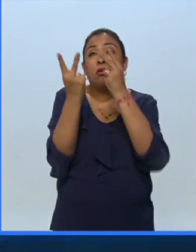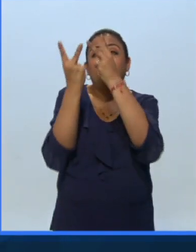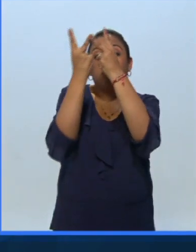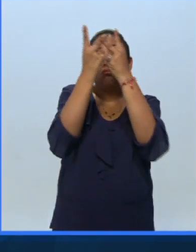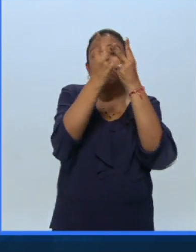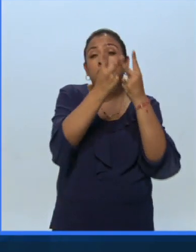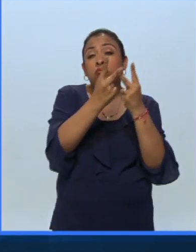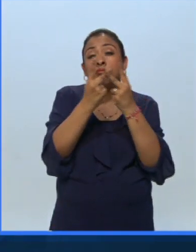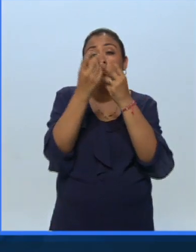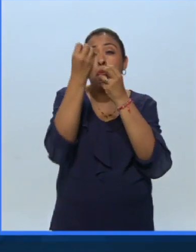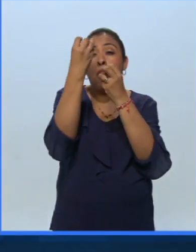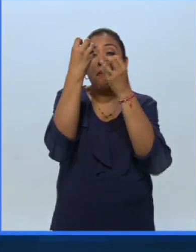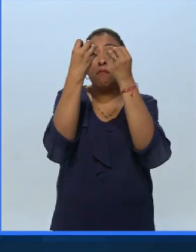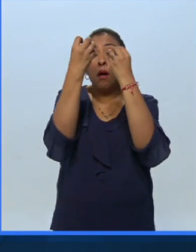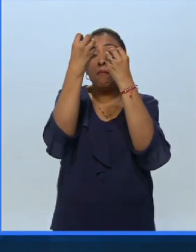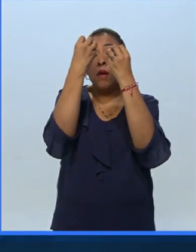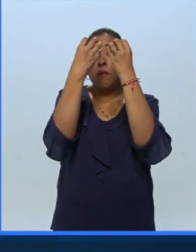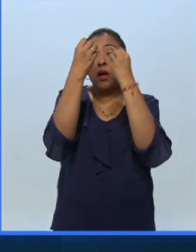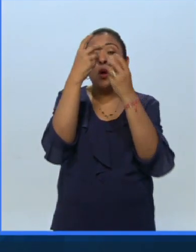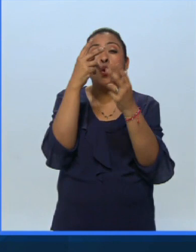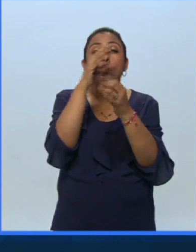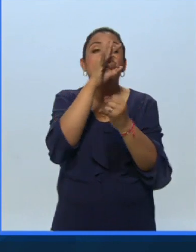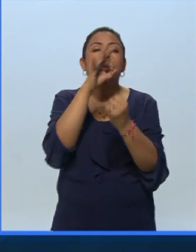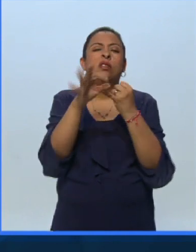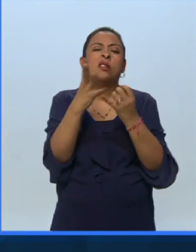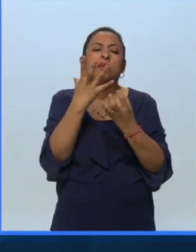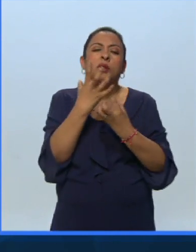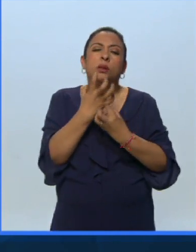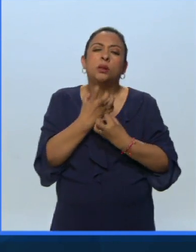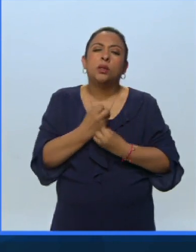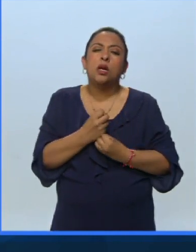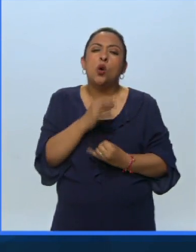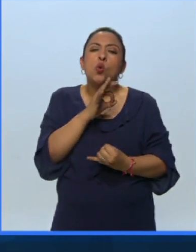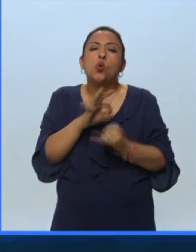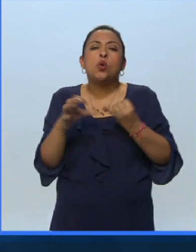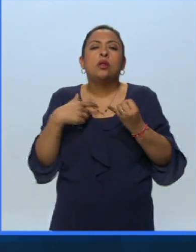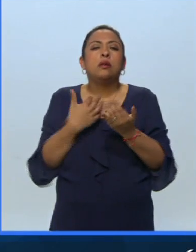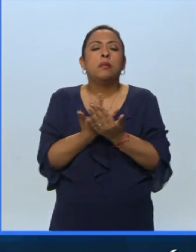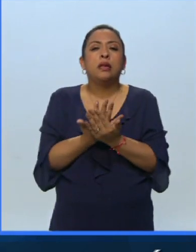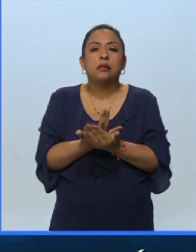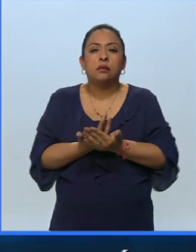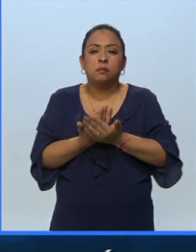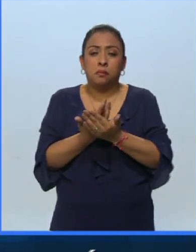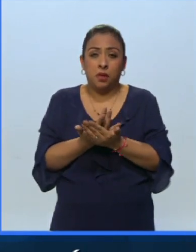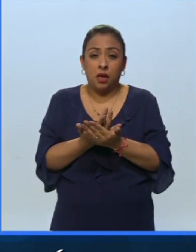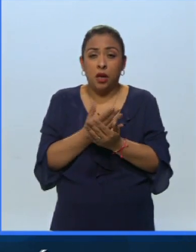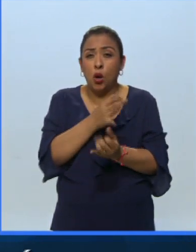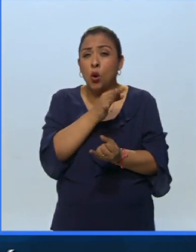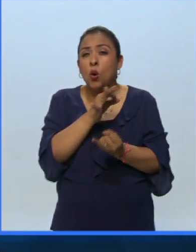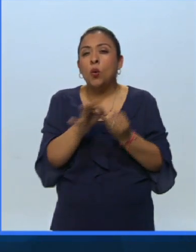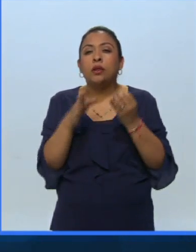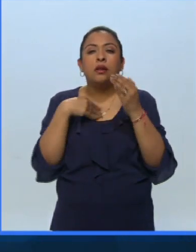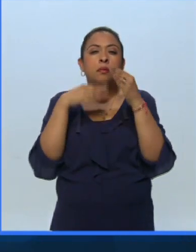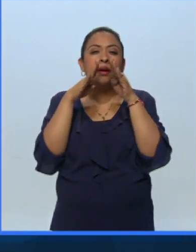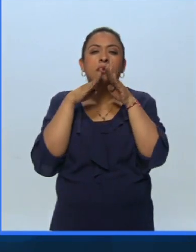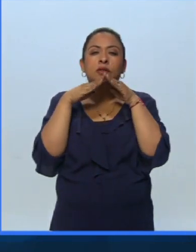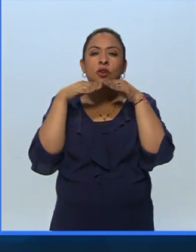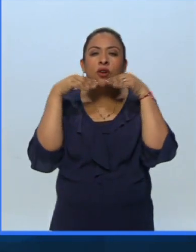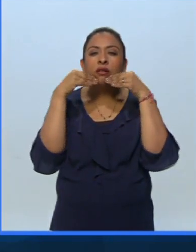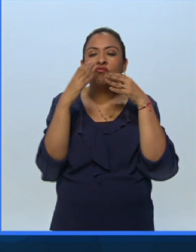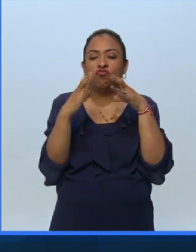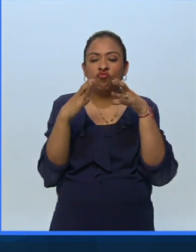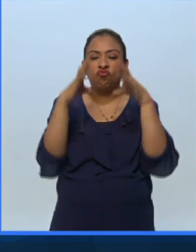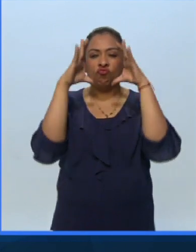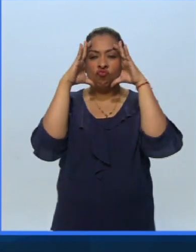intermitente que la última angustia de la última espera que la última sonrisa de la máscara